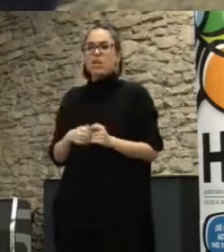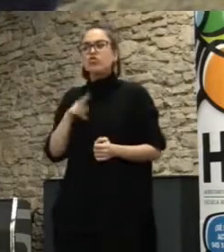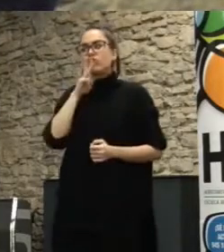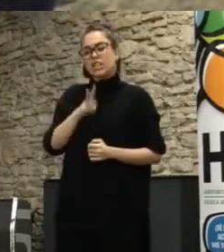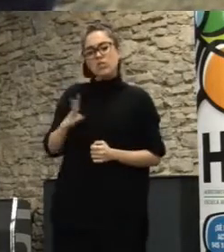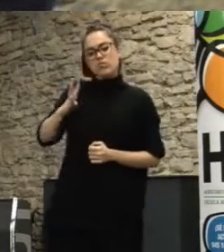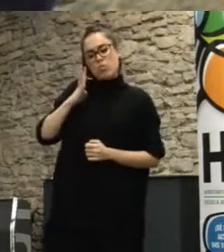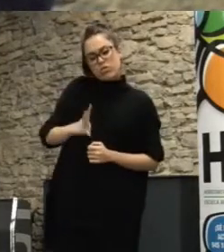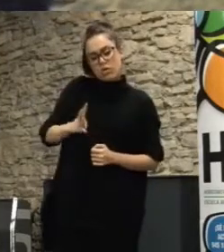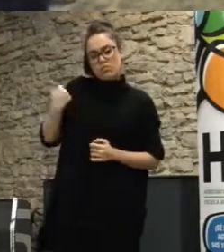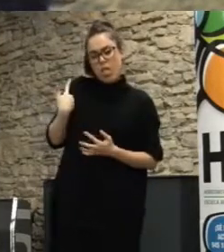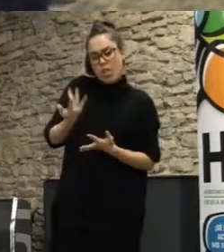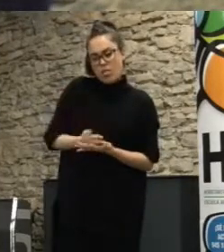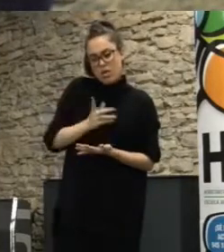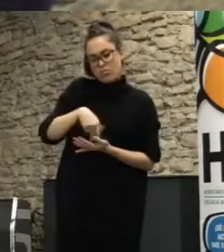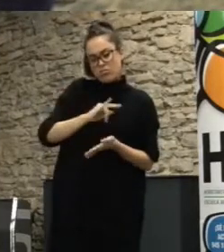proyectos vinculados